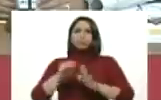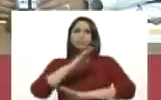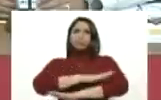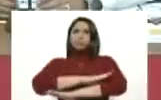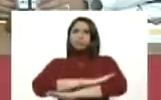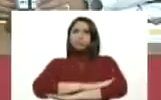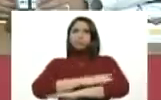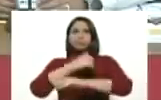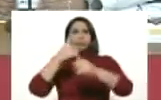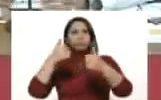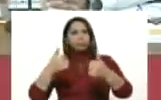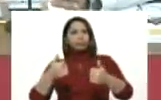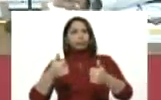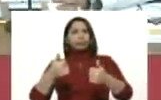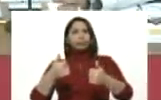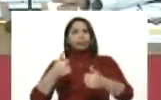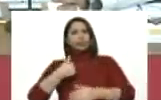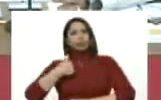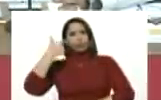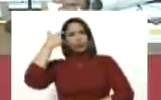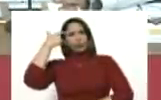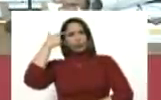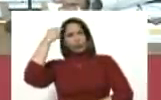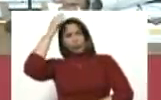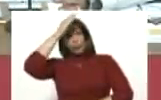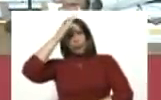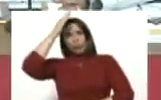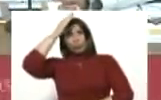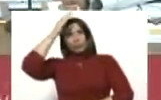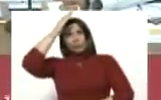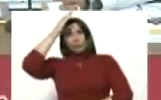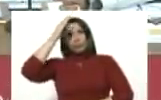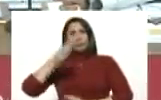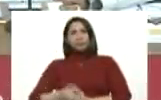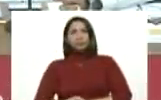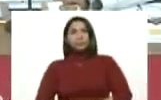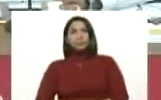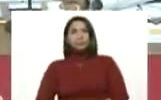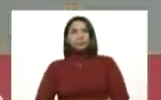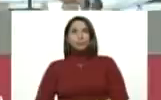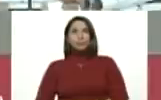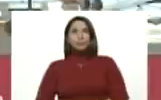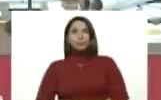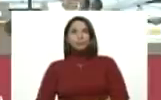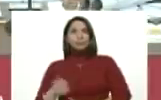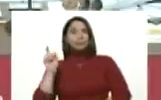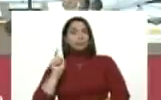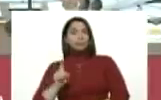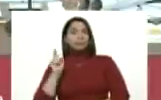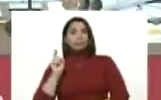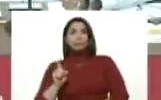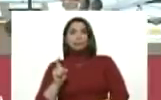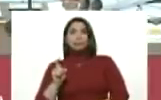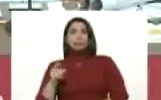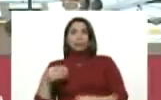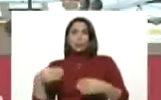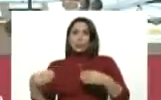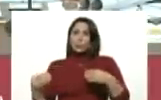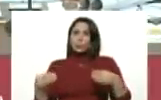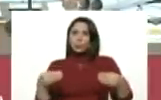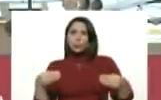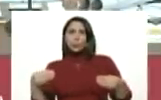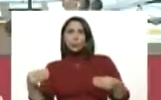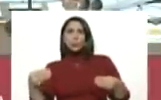Estoy inconsciente de que es necesaria la flexibilización